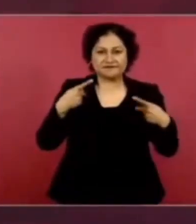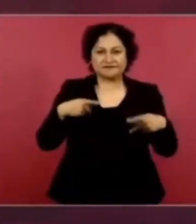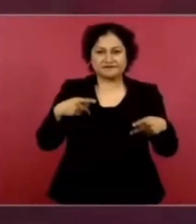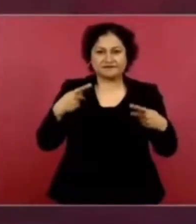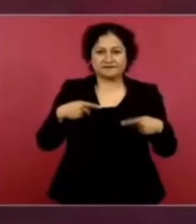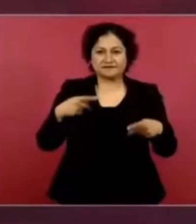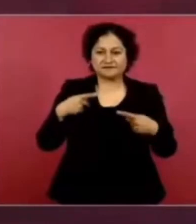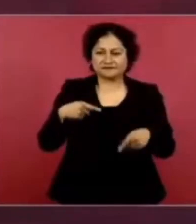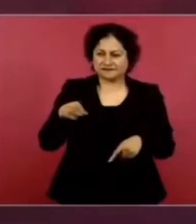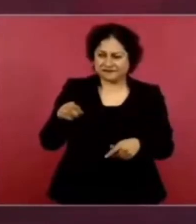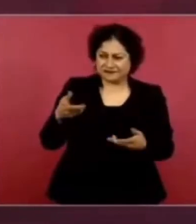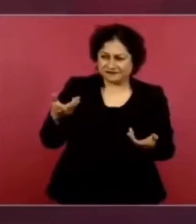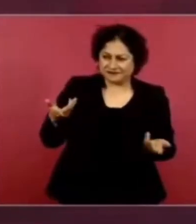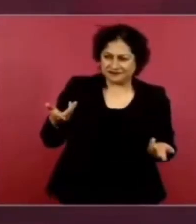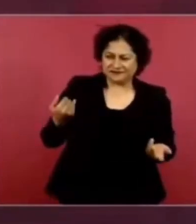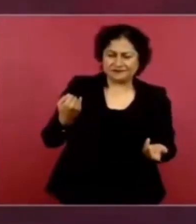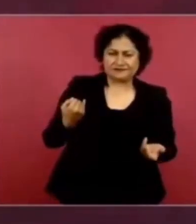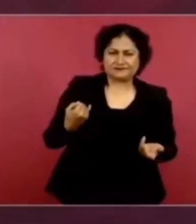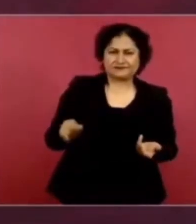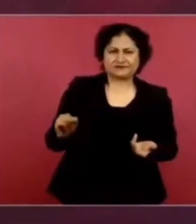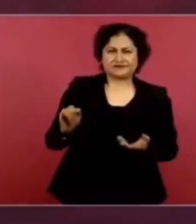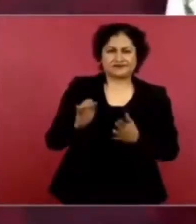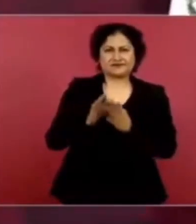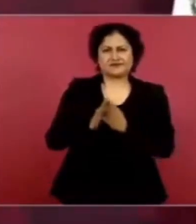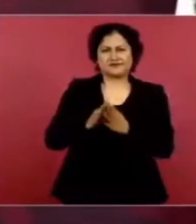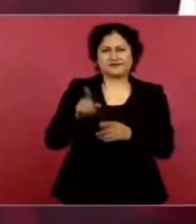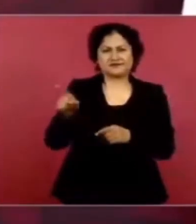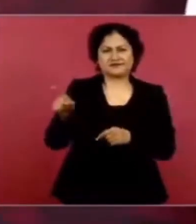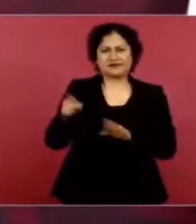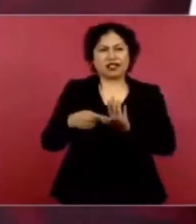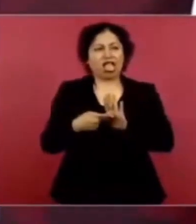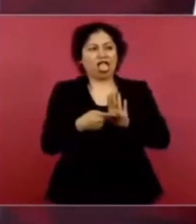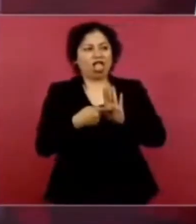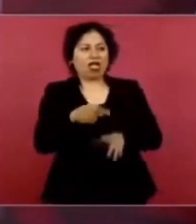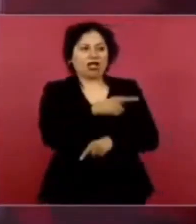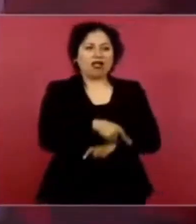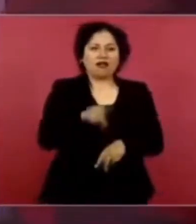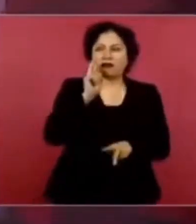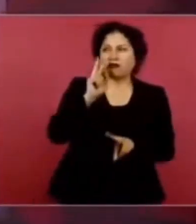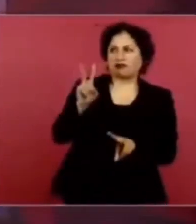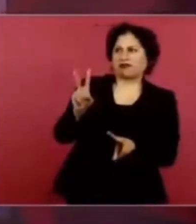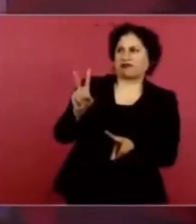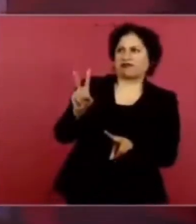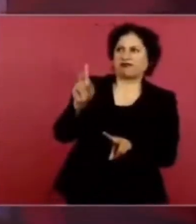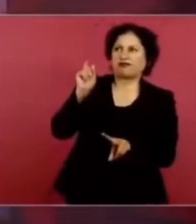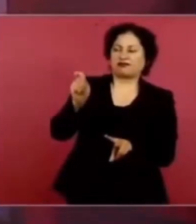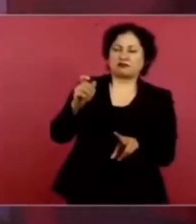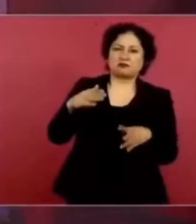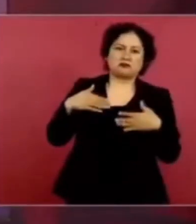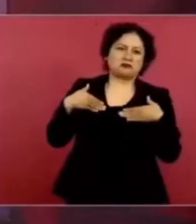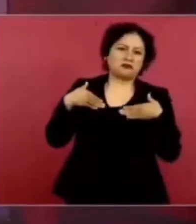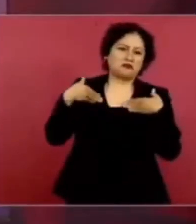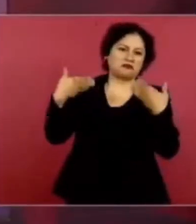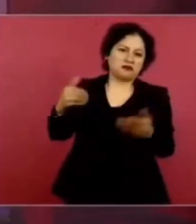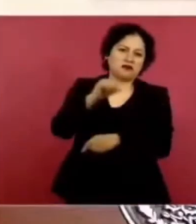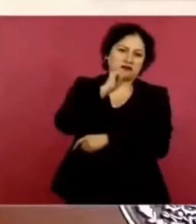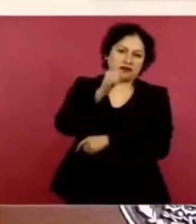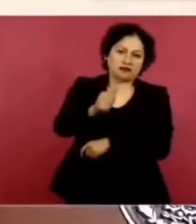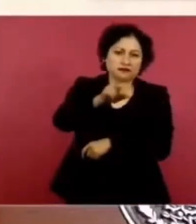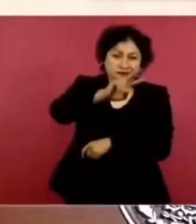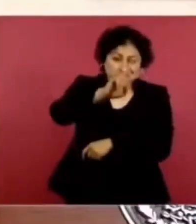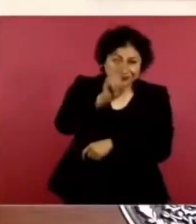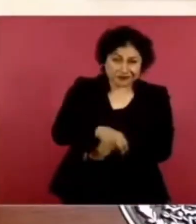credibilidad, que cada vez se desconfiere más de ellos, porque no son confiables.